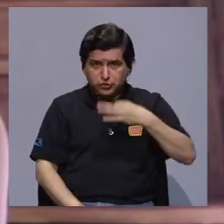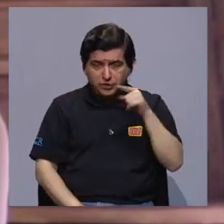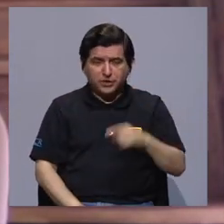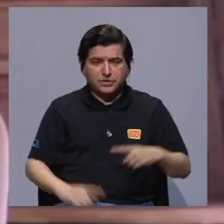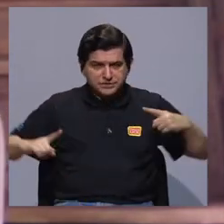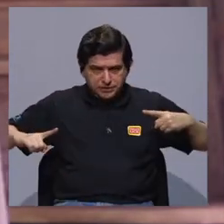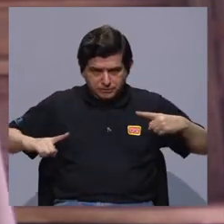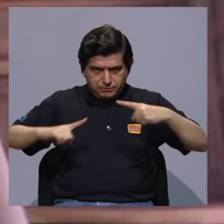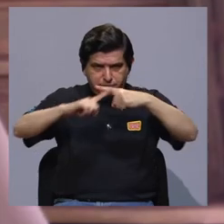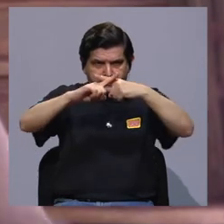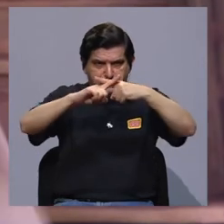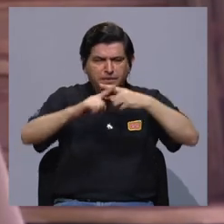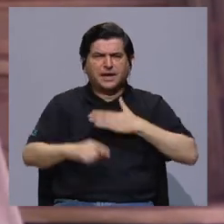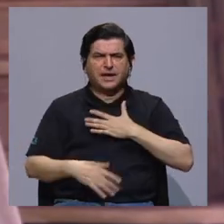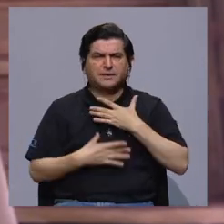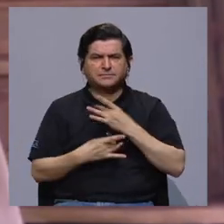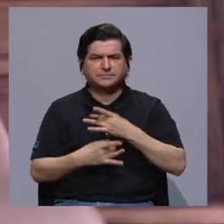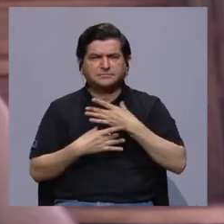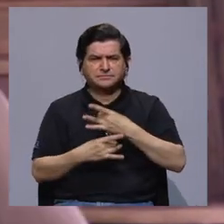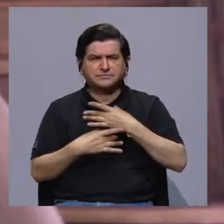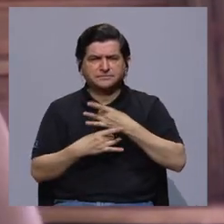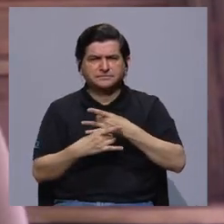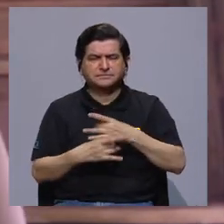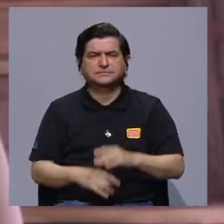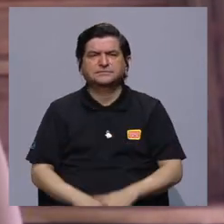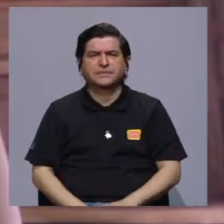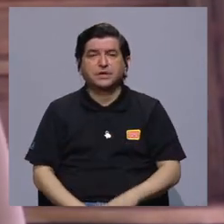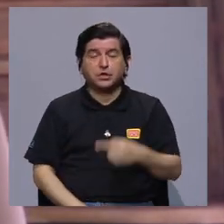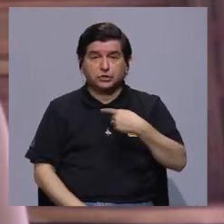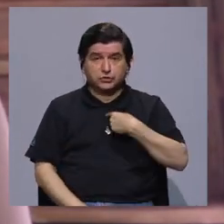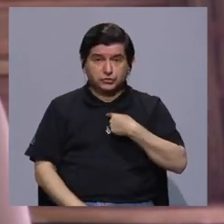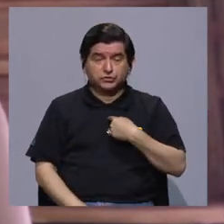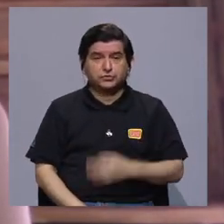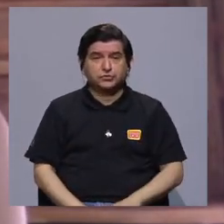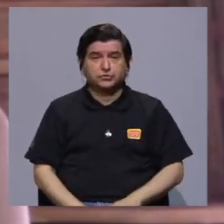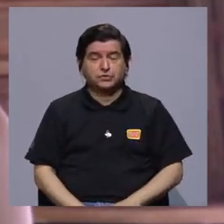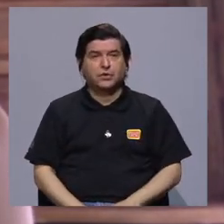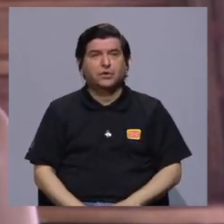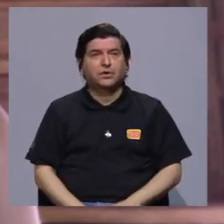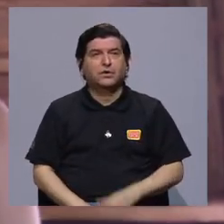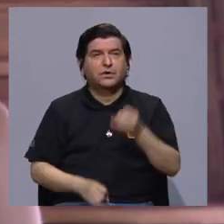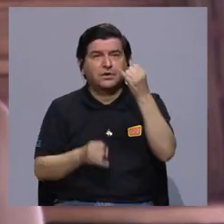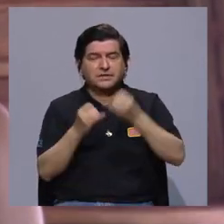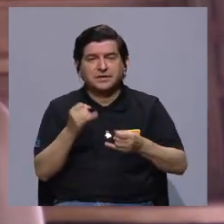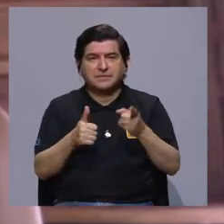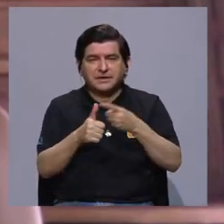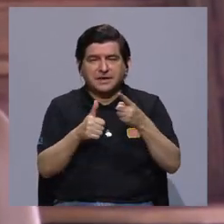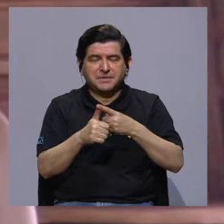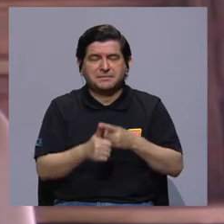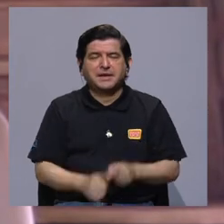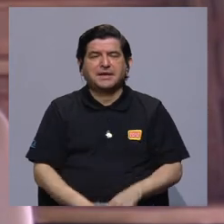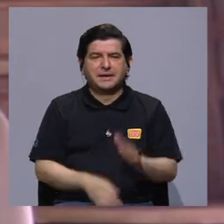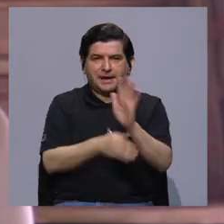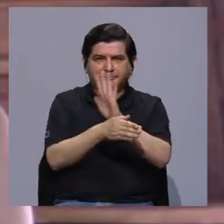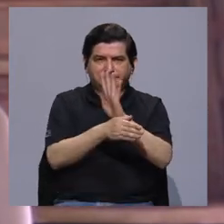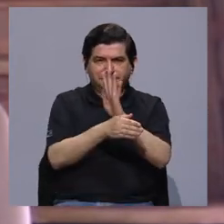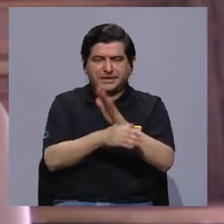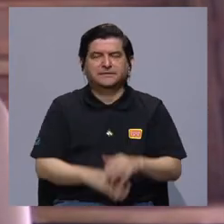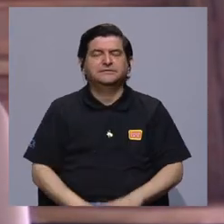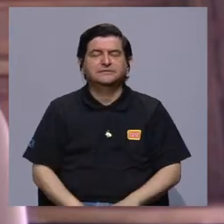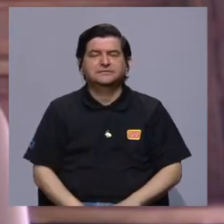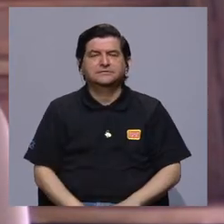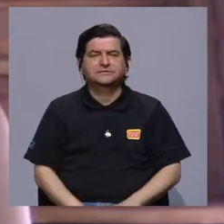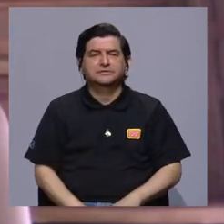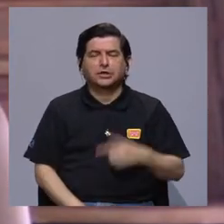Creo que ese cruce me llamó mucho la atención. Bueno, yo vengo como de terminar mi primer largometraje.